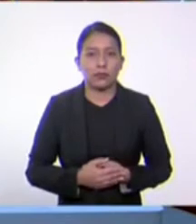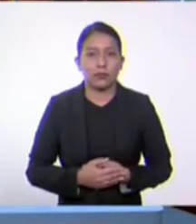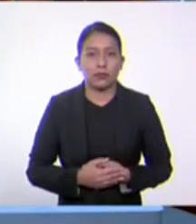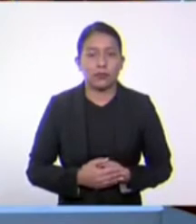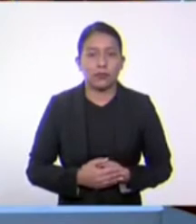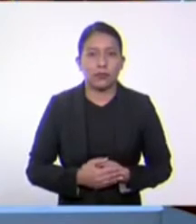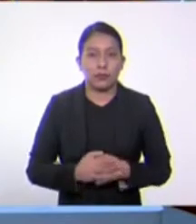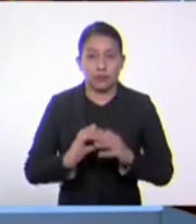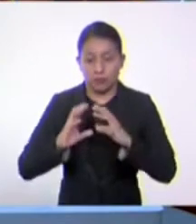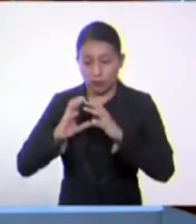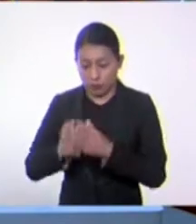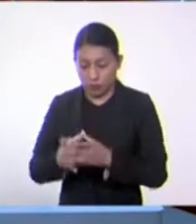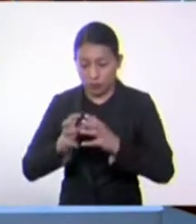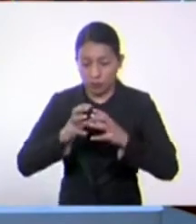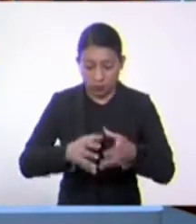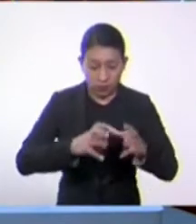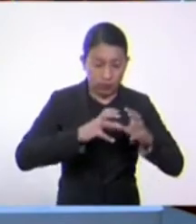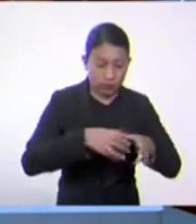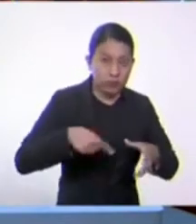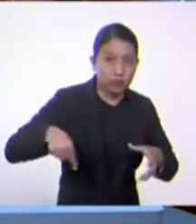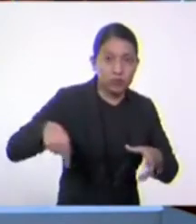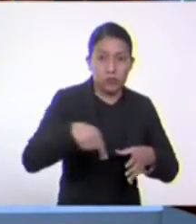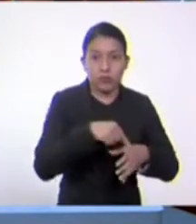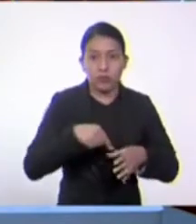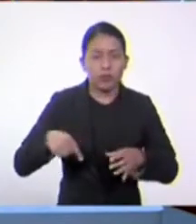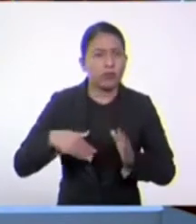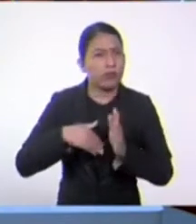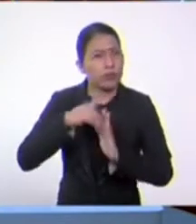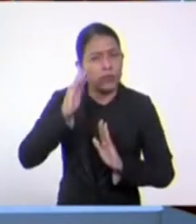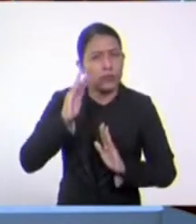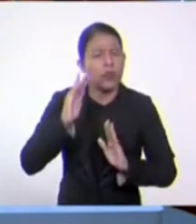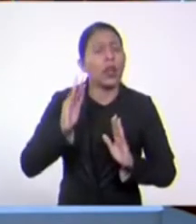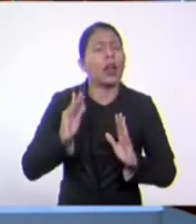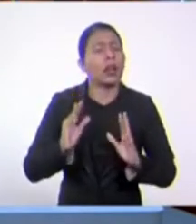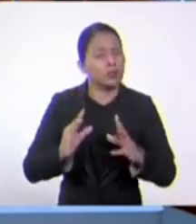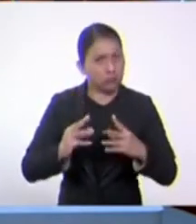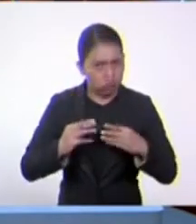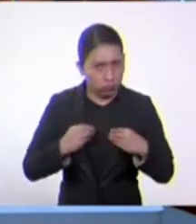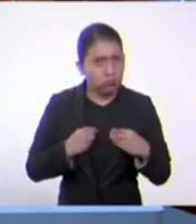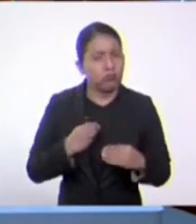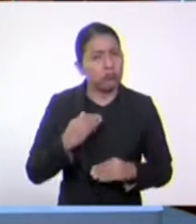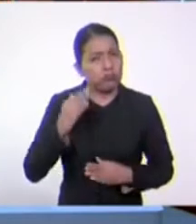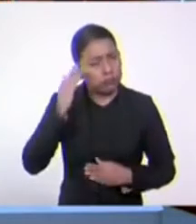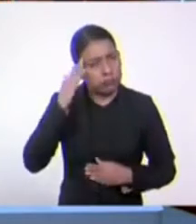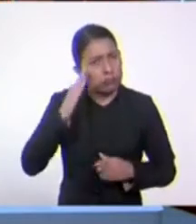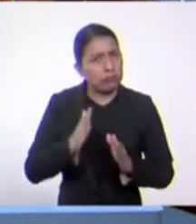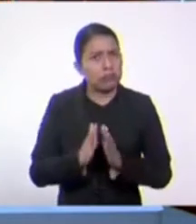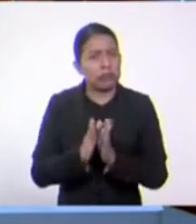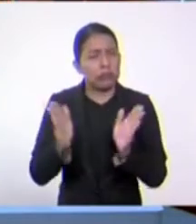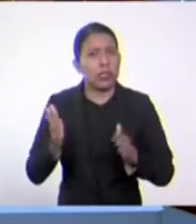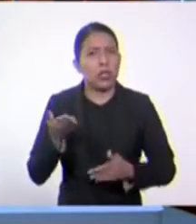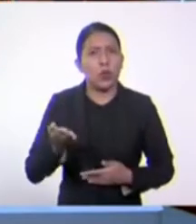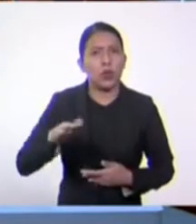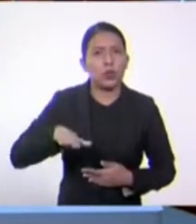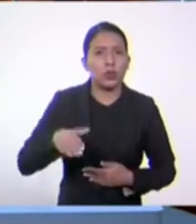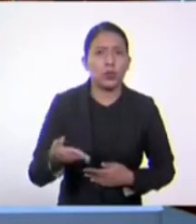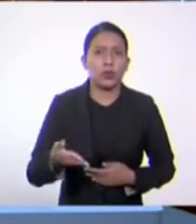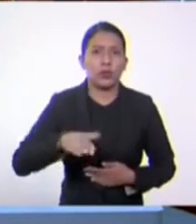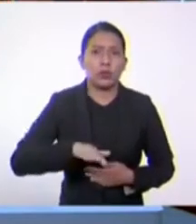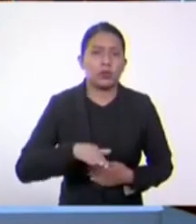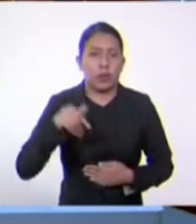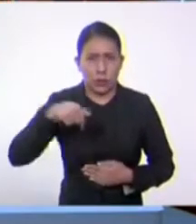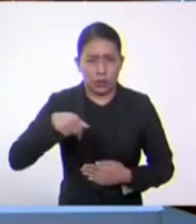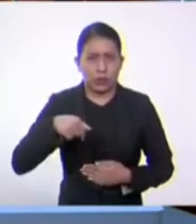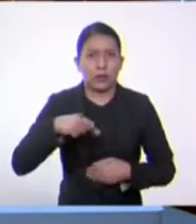reinos como grupos taxonómicos son los más aceptados y los más ampliamente utilizados en la